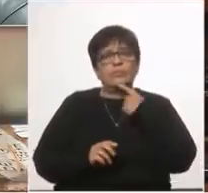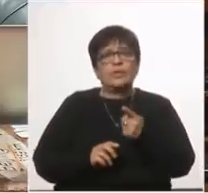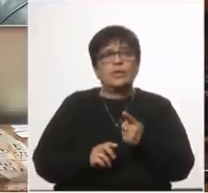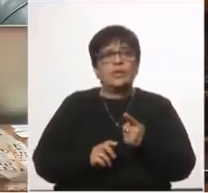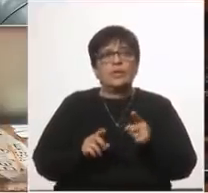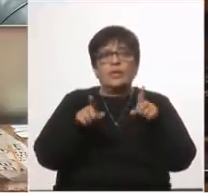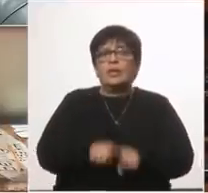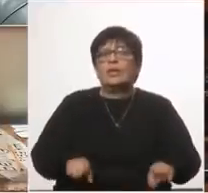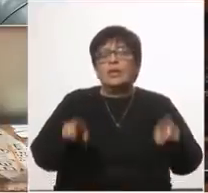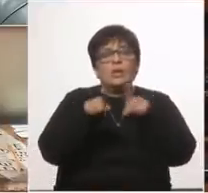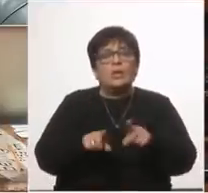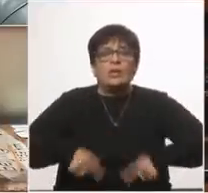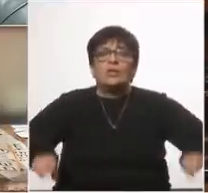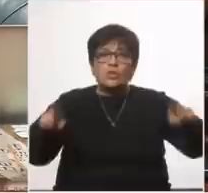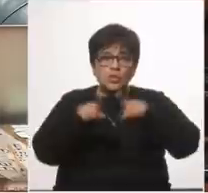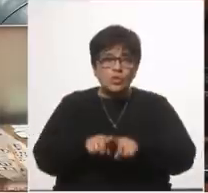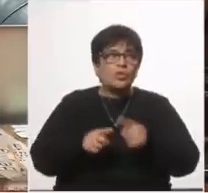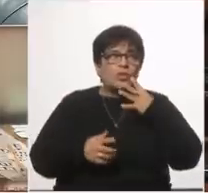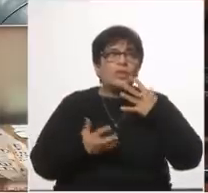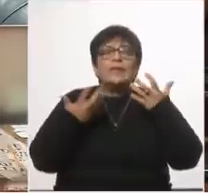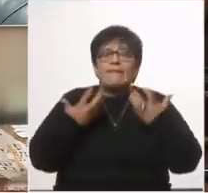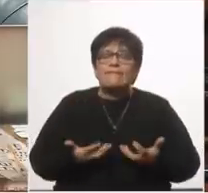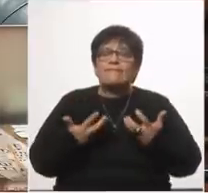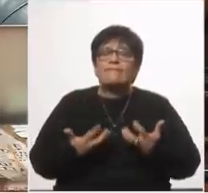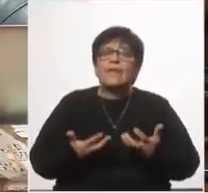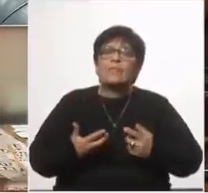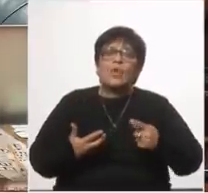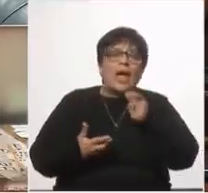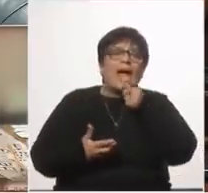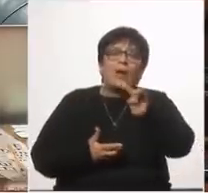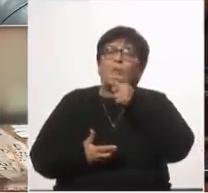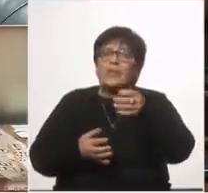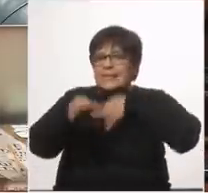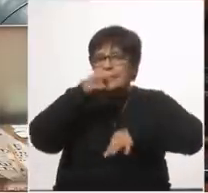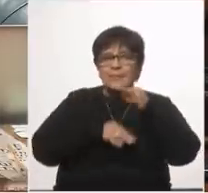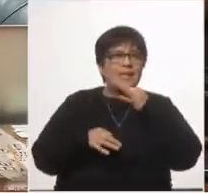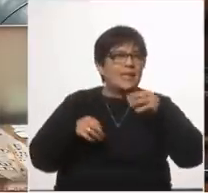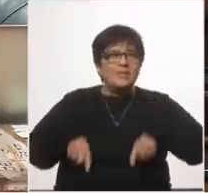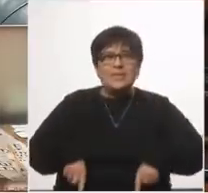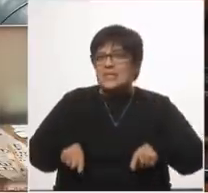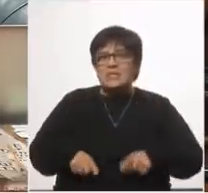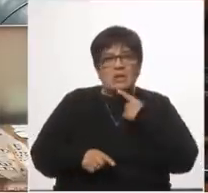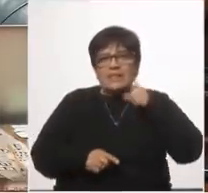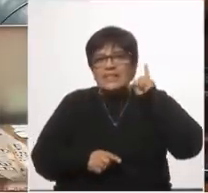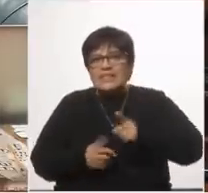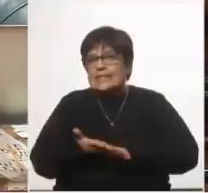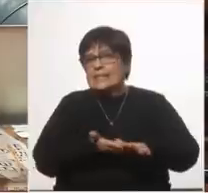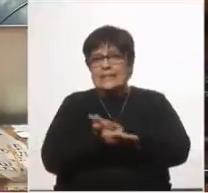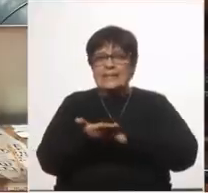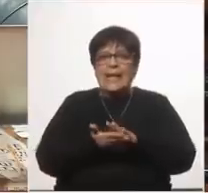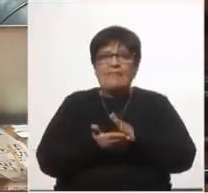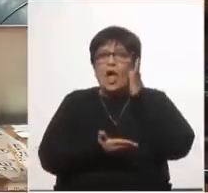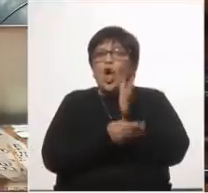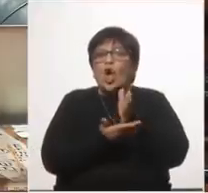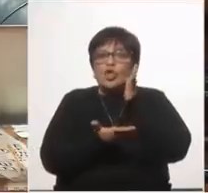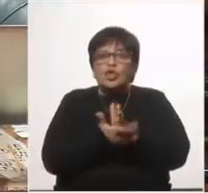así como esperemos que los ministros nos den fundamentos sobre por qué no tomaron medidas de reducción de la movilidad estrictas